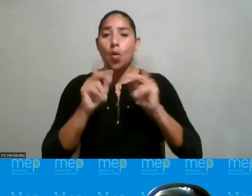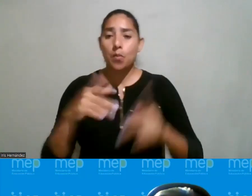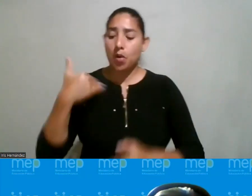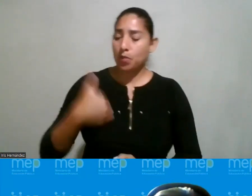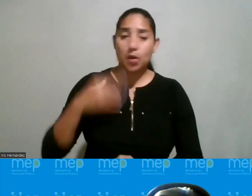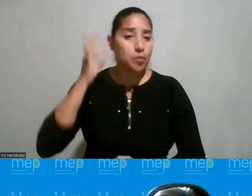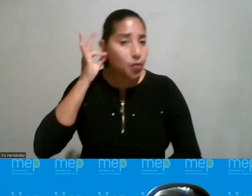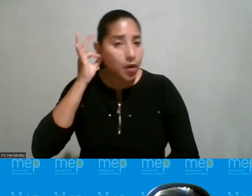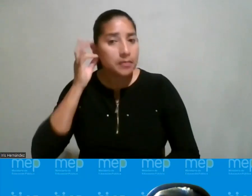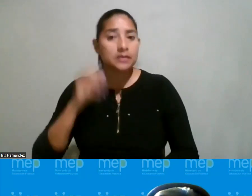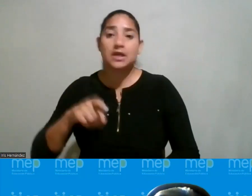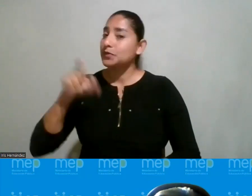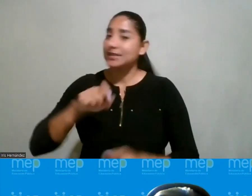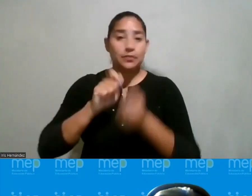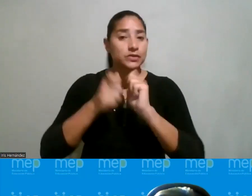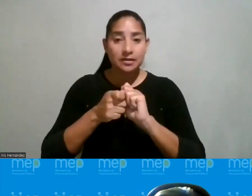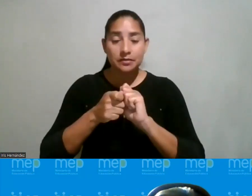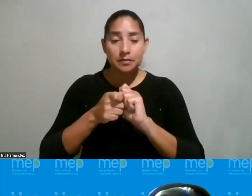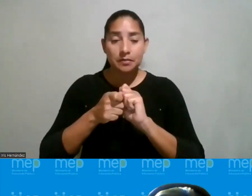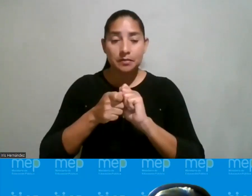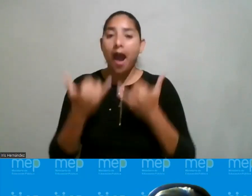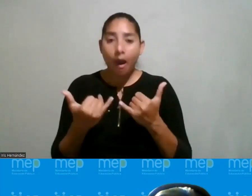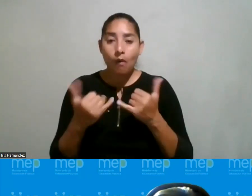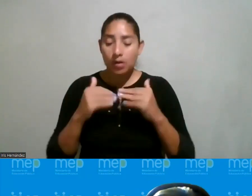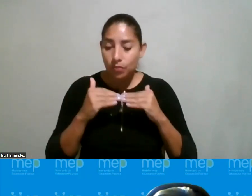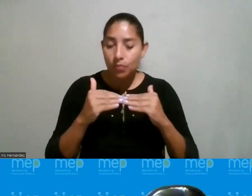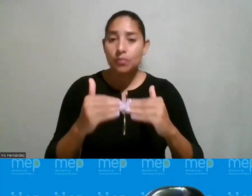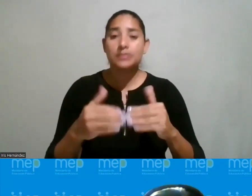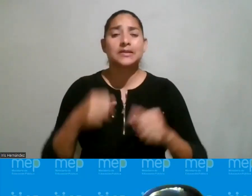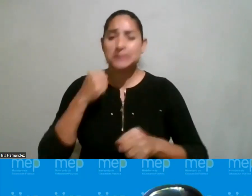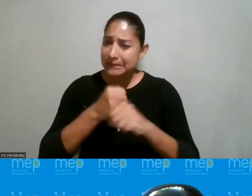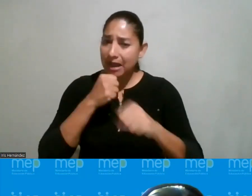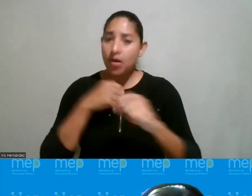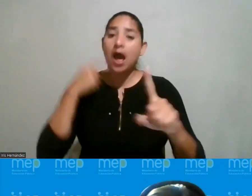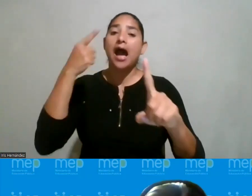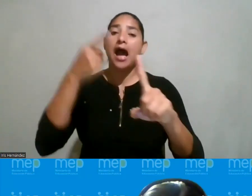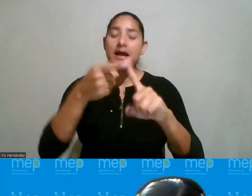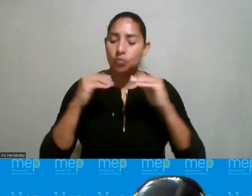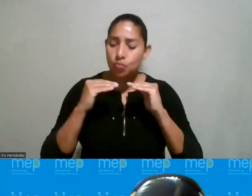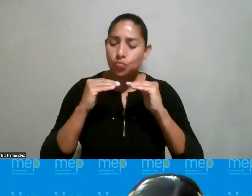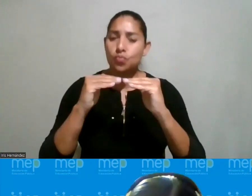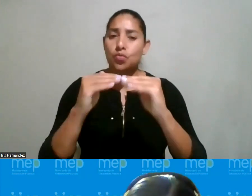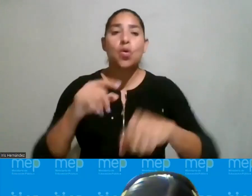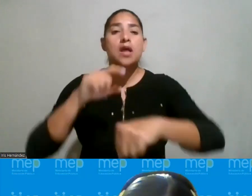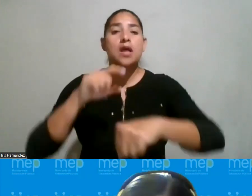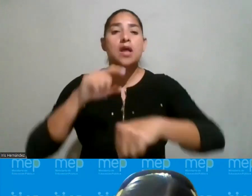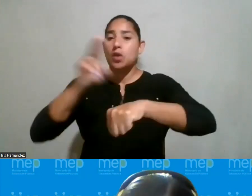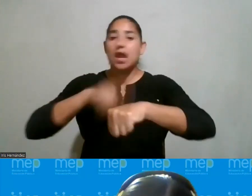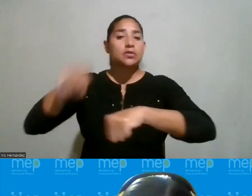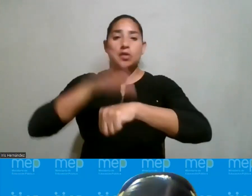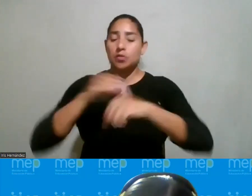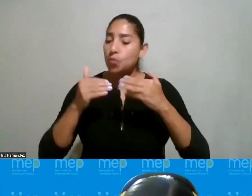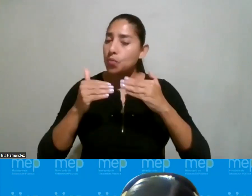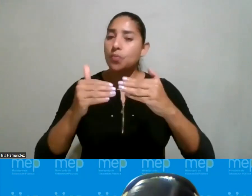afirmativas no se necesitan porque ya estamos en las mismas condiciones ahora sí se mostrará lo que la naturaleza muestra 50